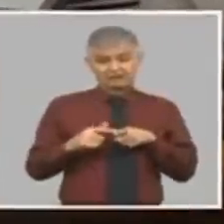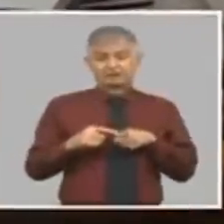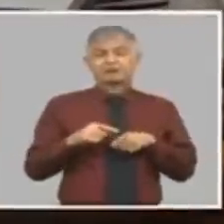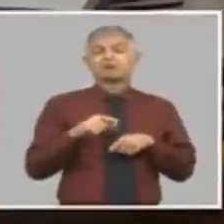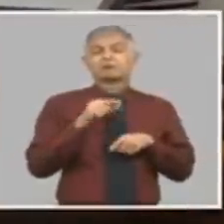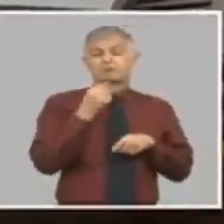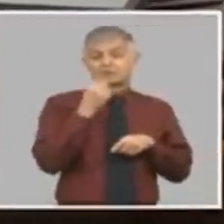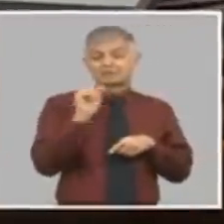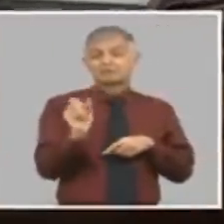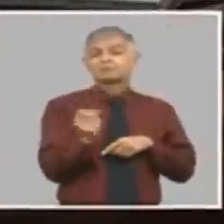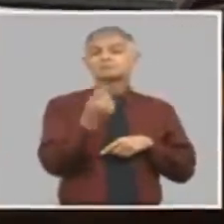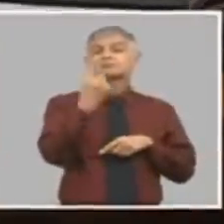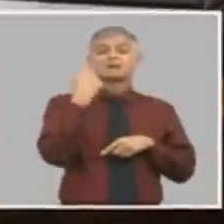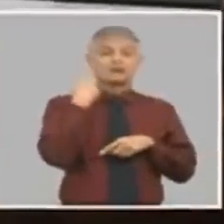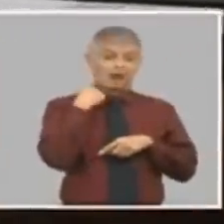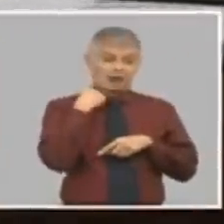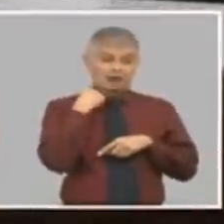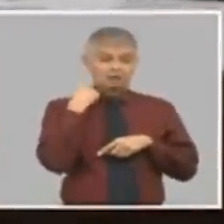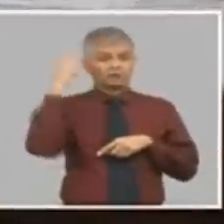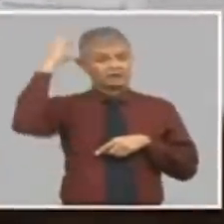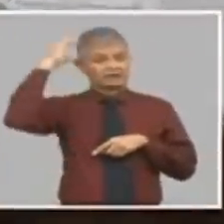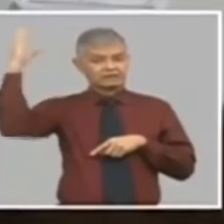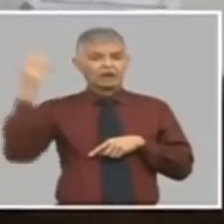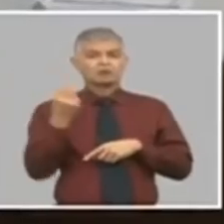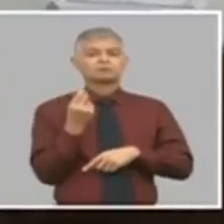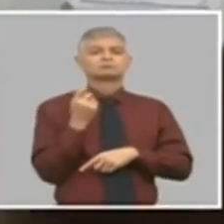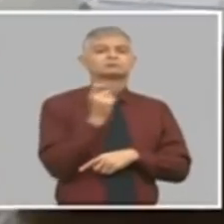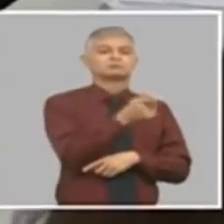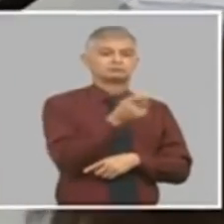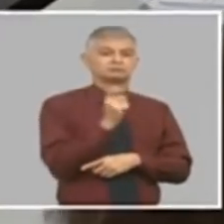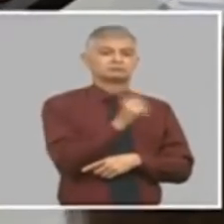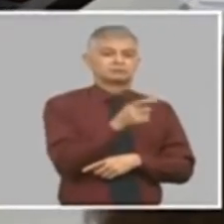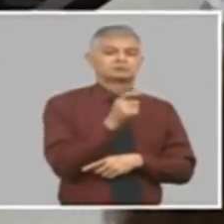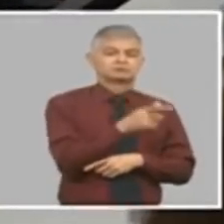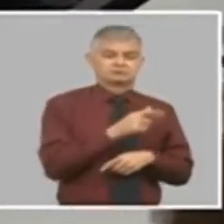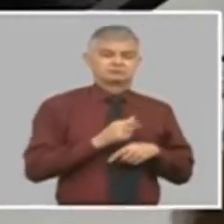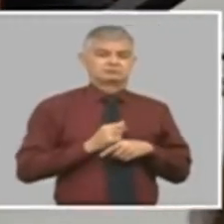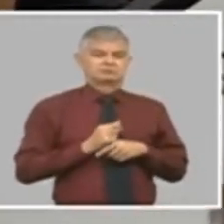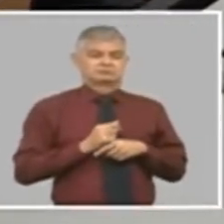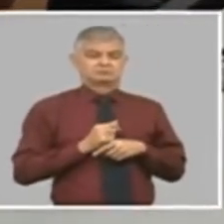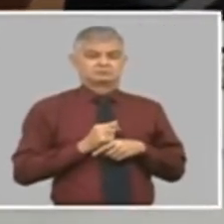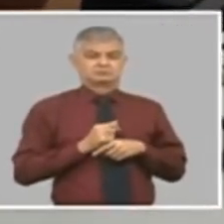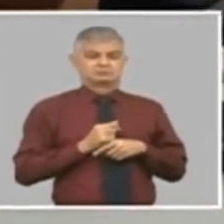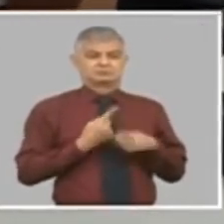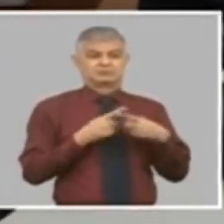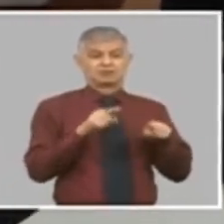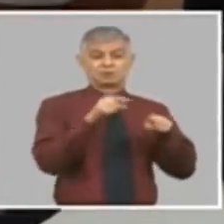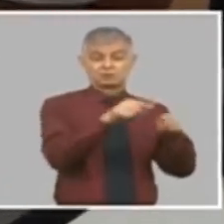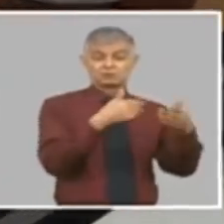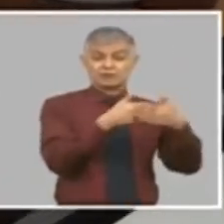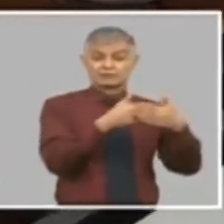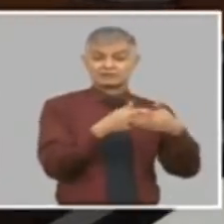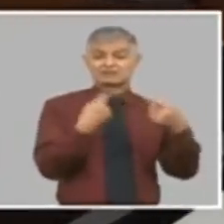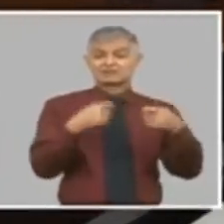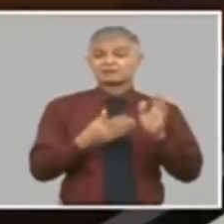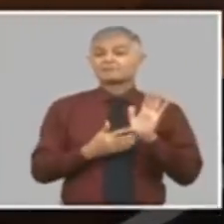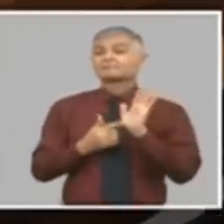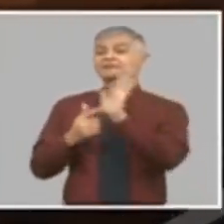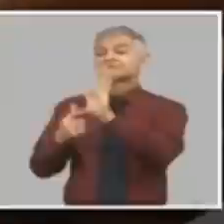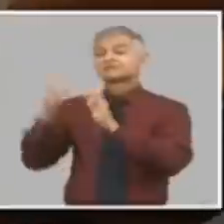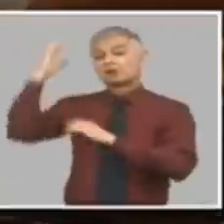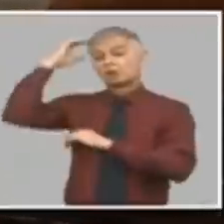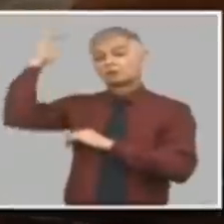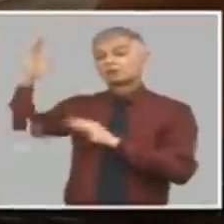primer año se van a financiar pero tú le tienes que presentar al gobierno un programa de desarrollo de